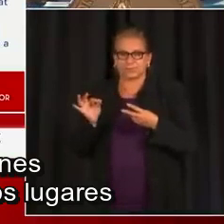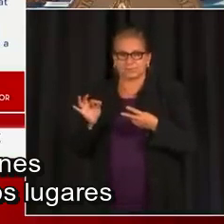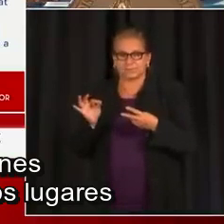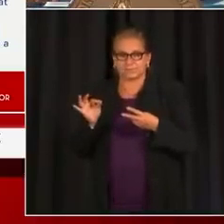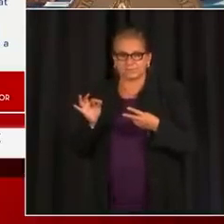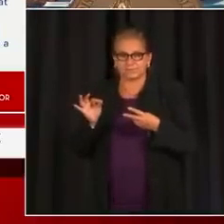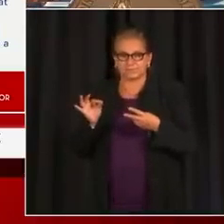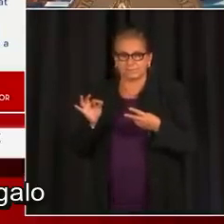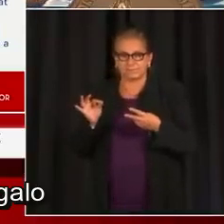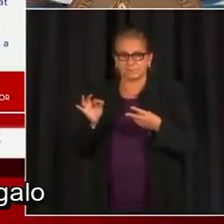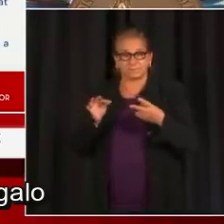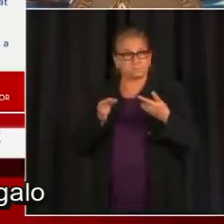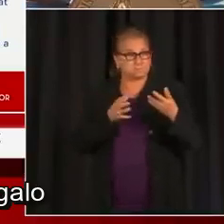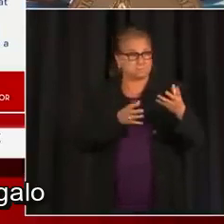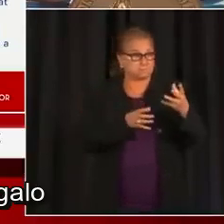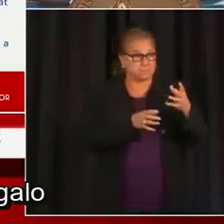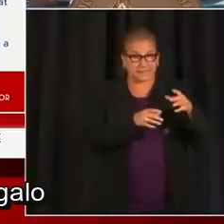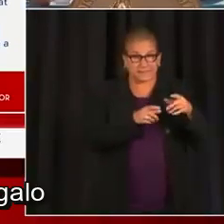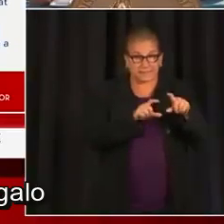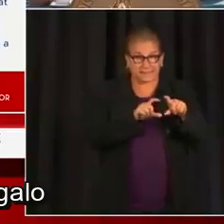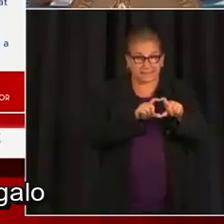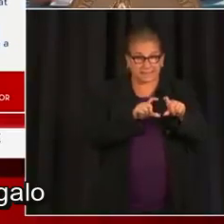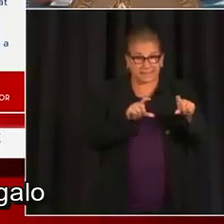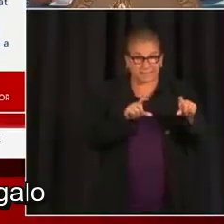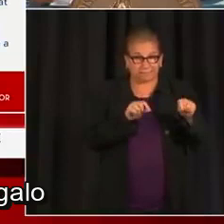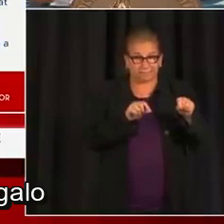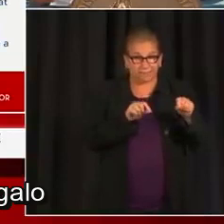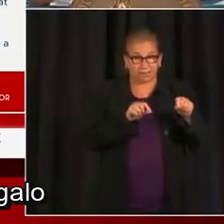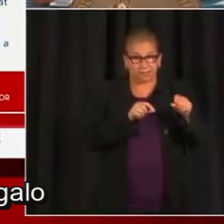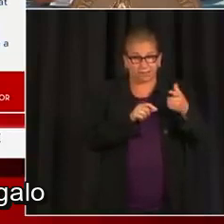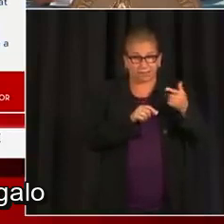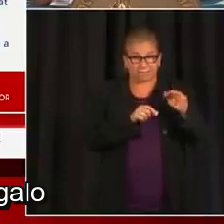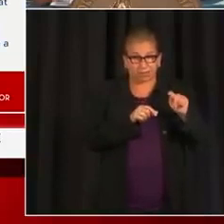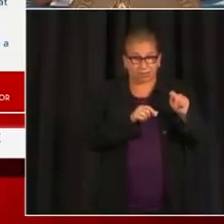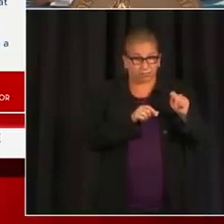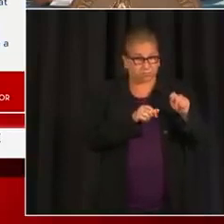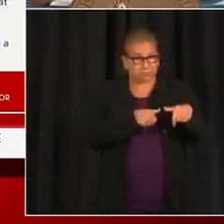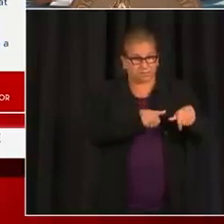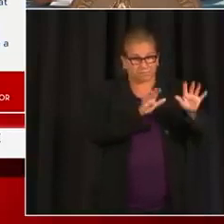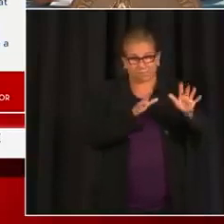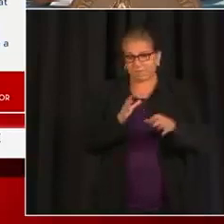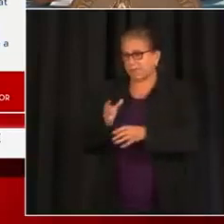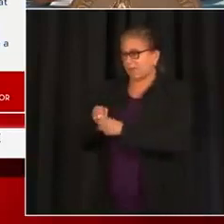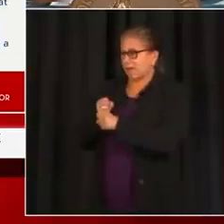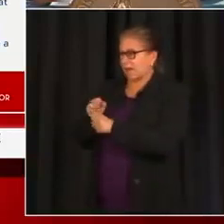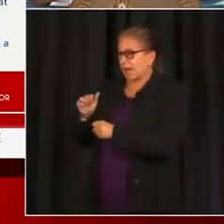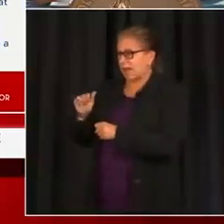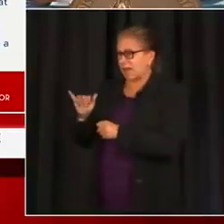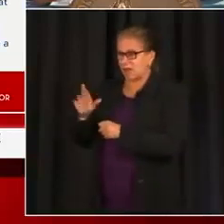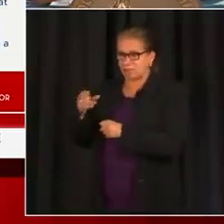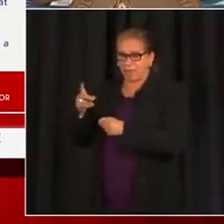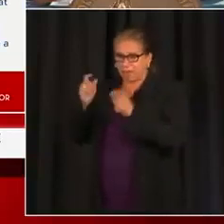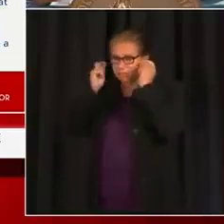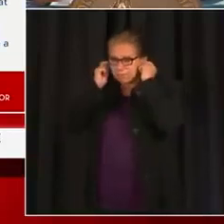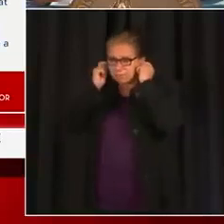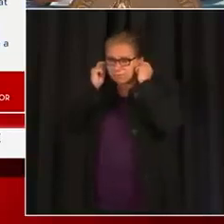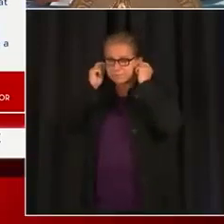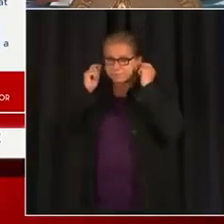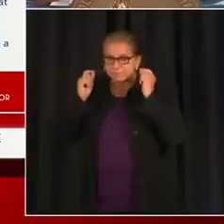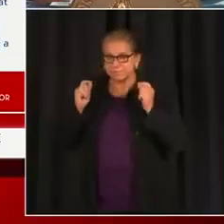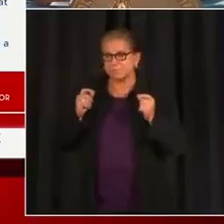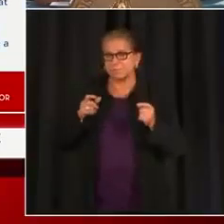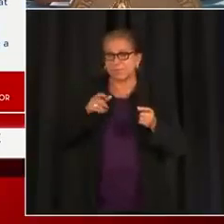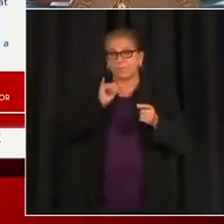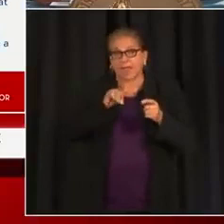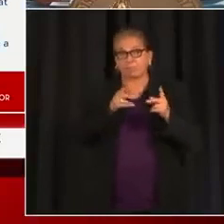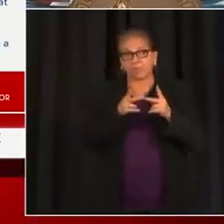de estos lugares van a poder ceder este regalo de tarjeta, de esta tarjeta de regalo, y van a poder recibir